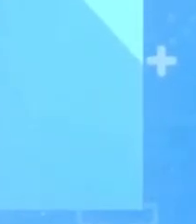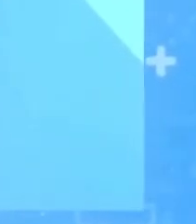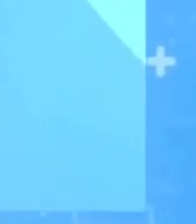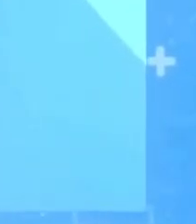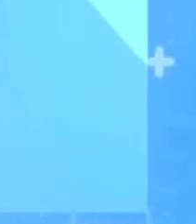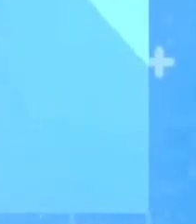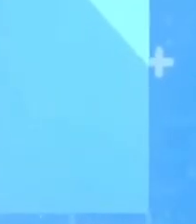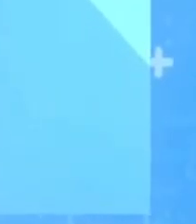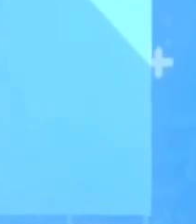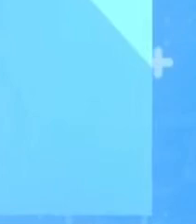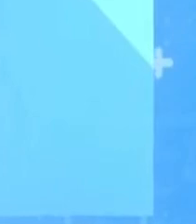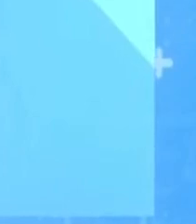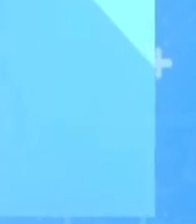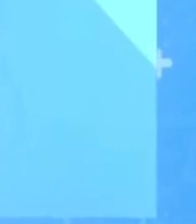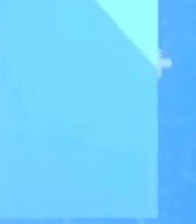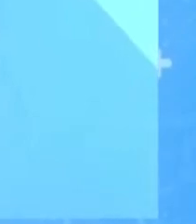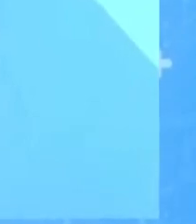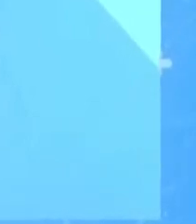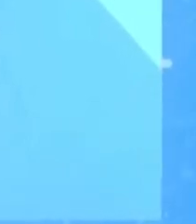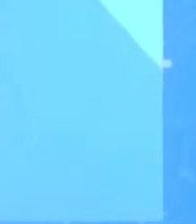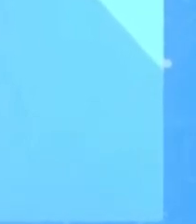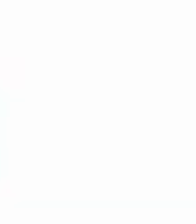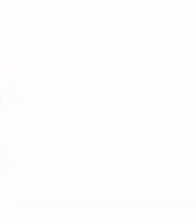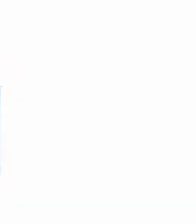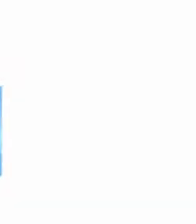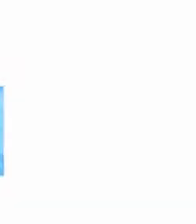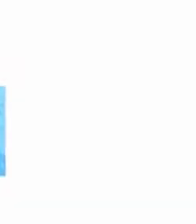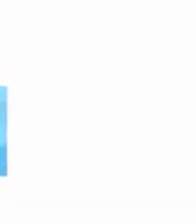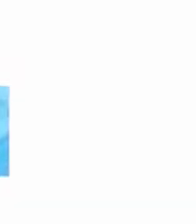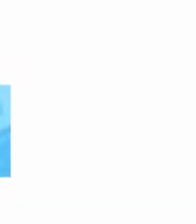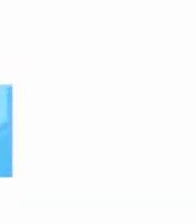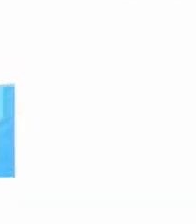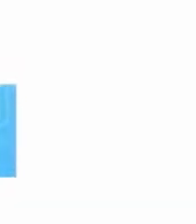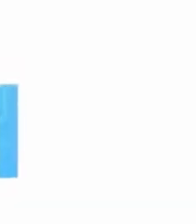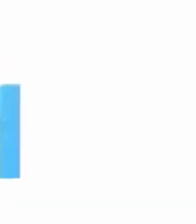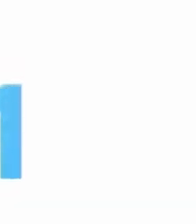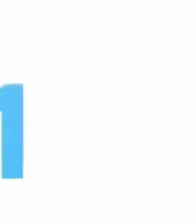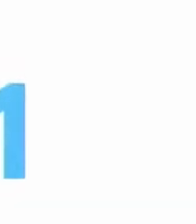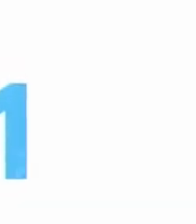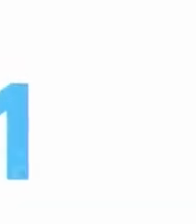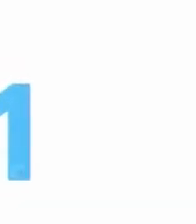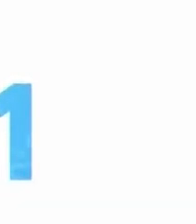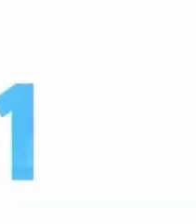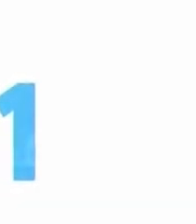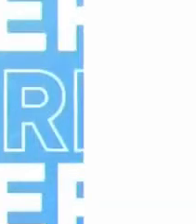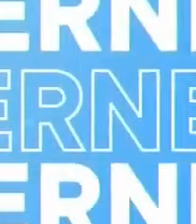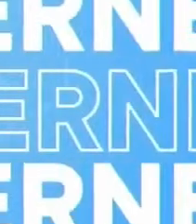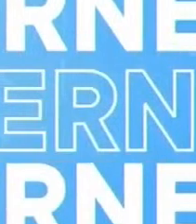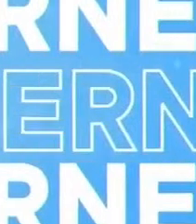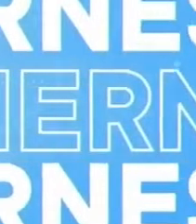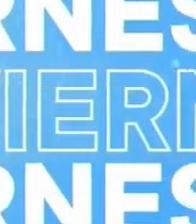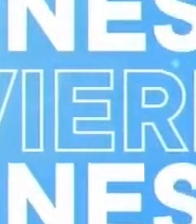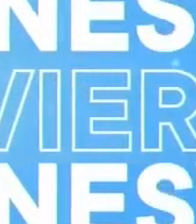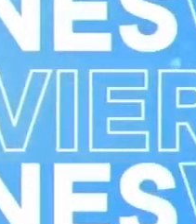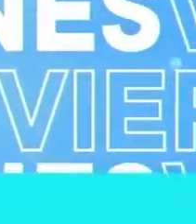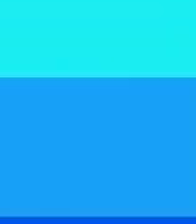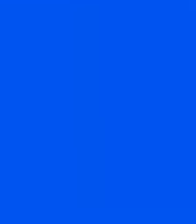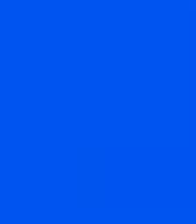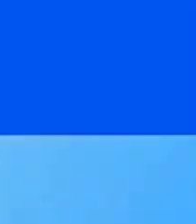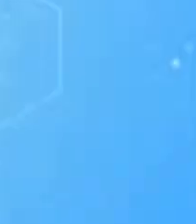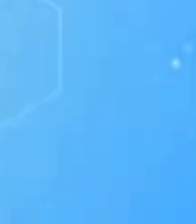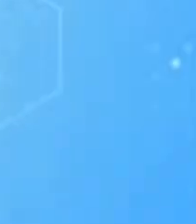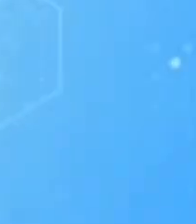saludables, entonces es menos probable que lo desarrolle. Envíanos tus consultas y participa del programa. Y este